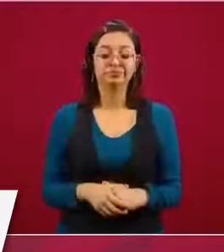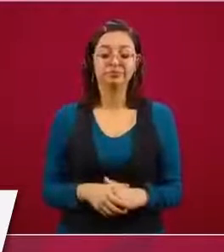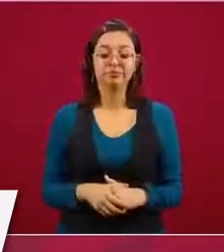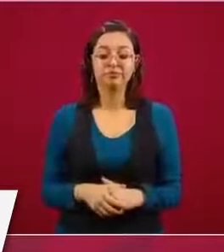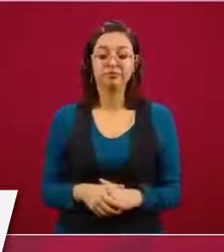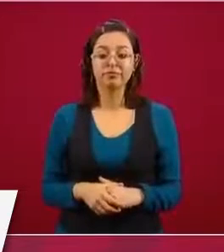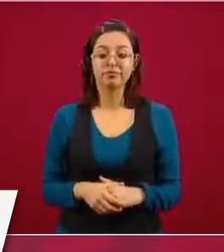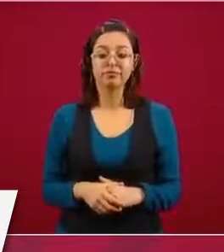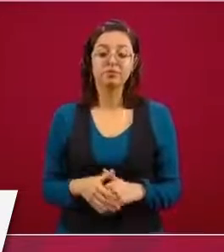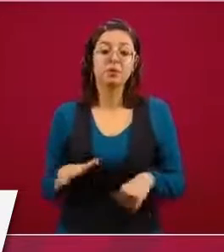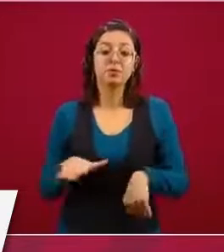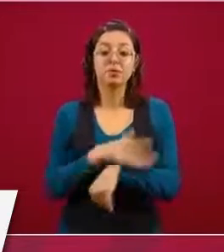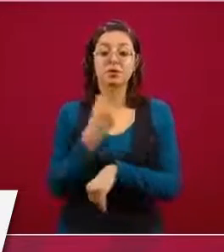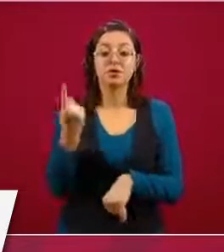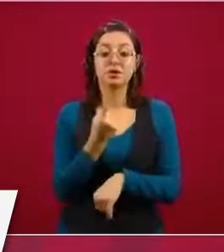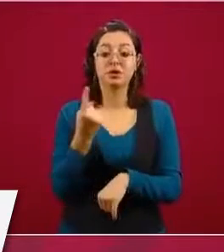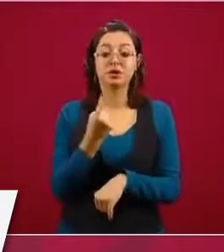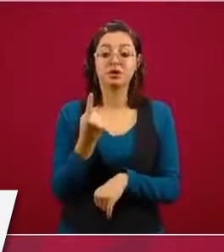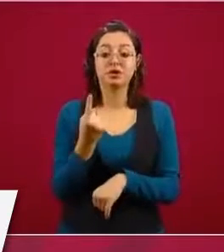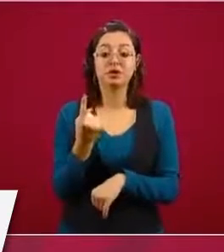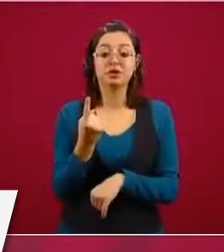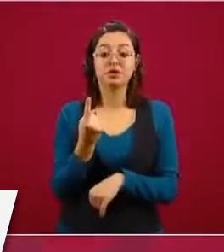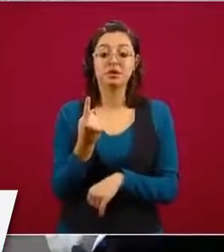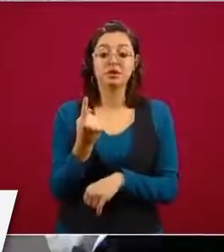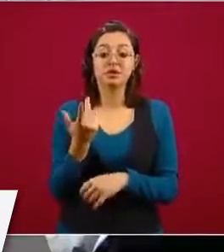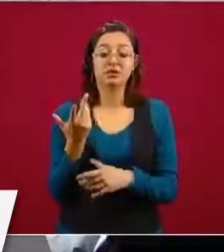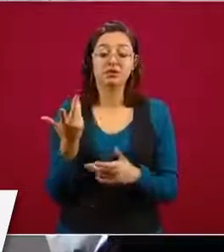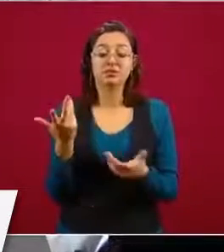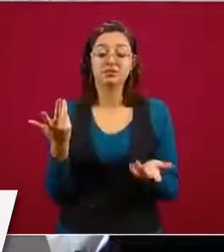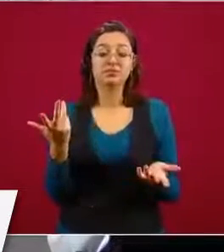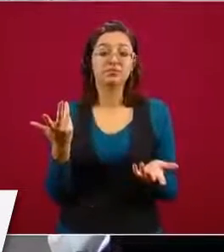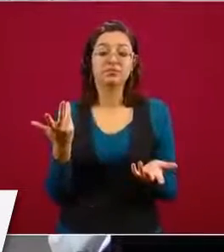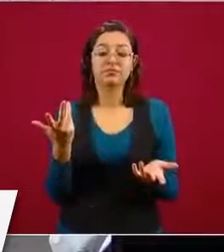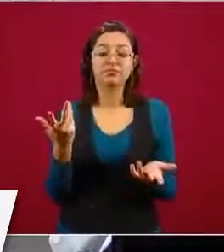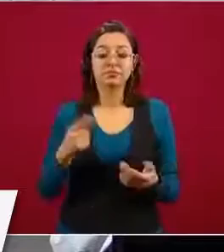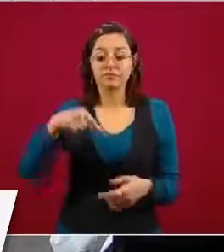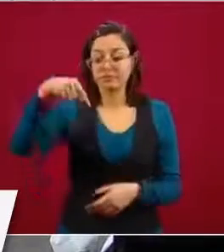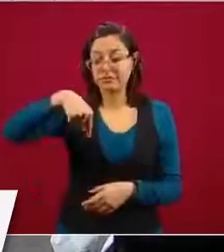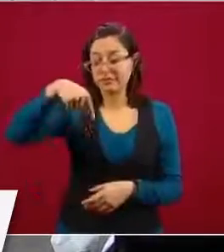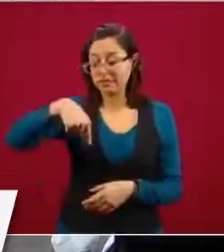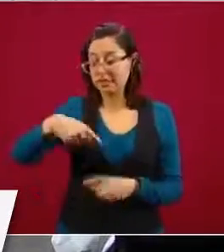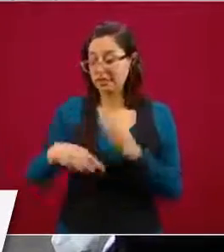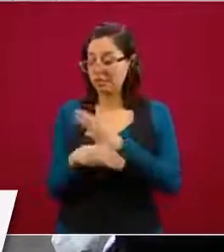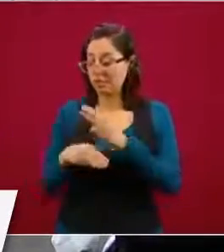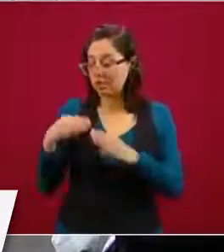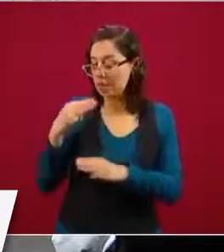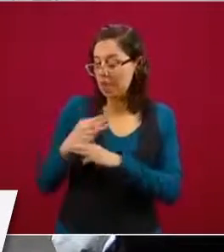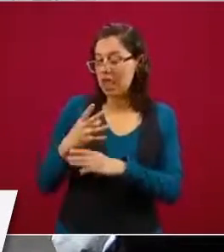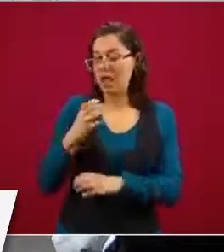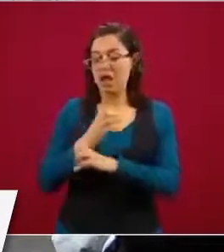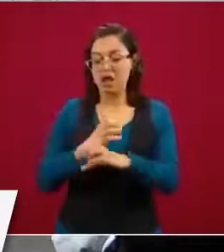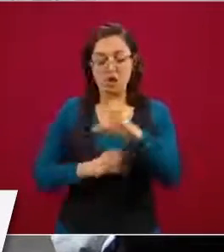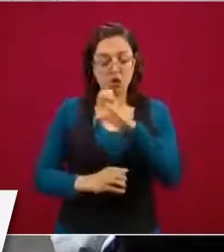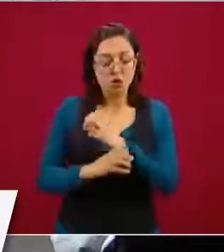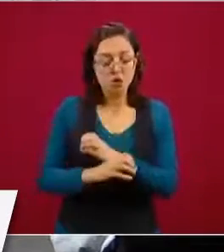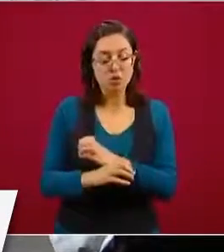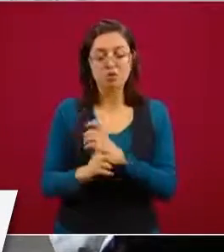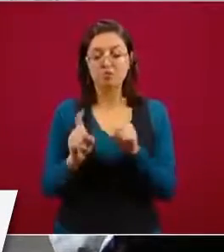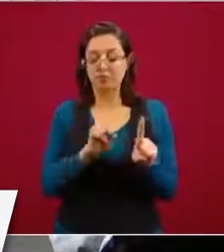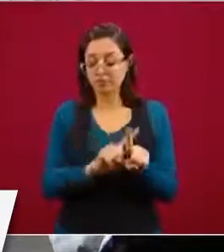que se producen insumos, que